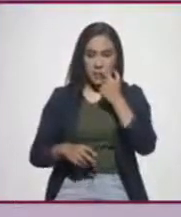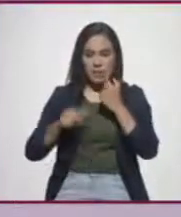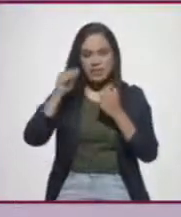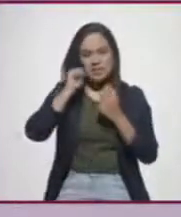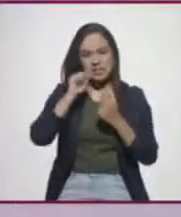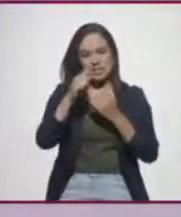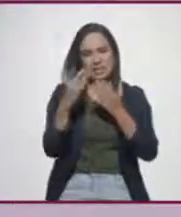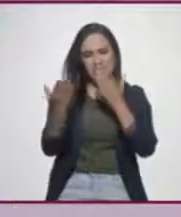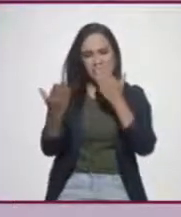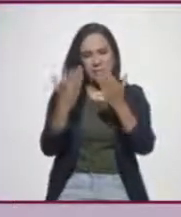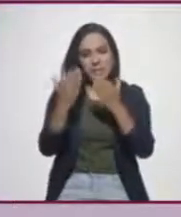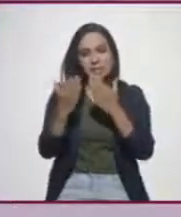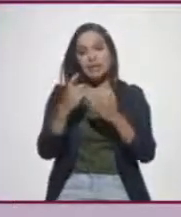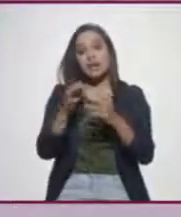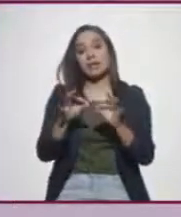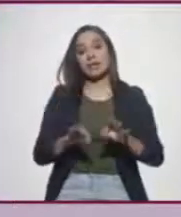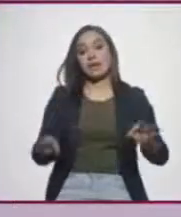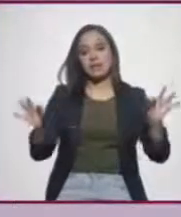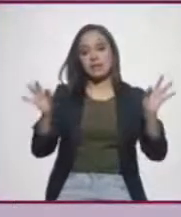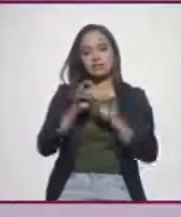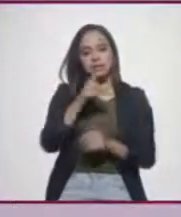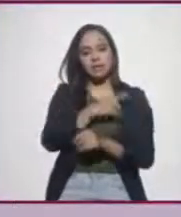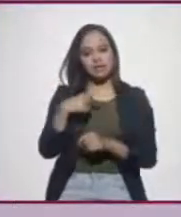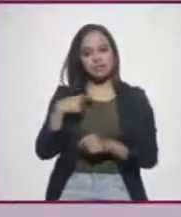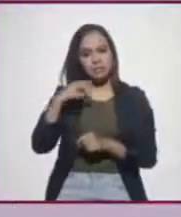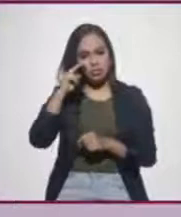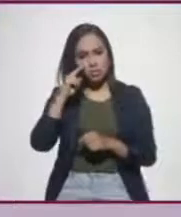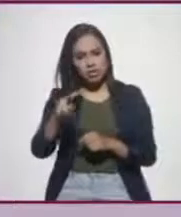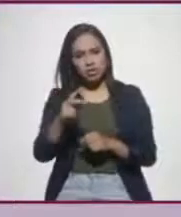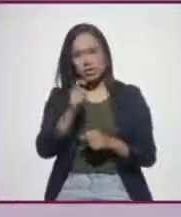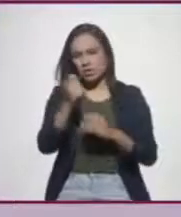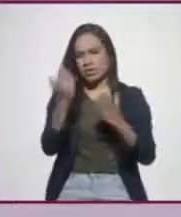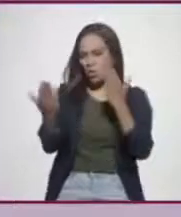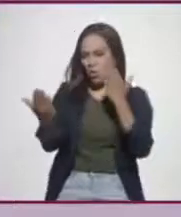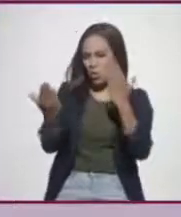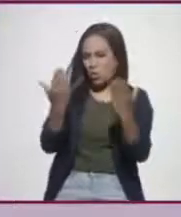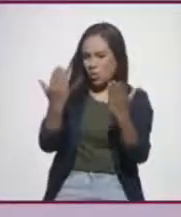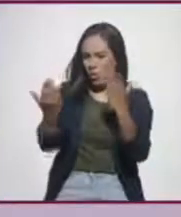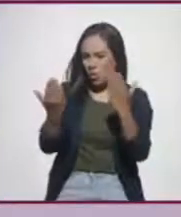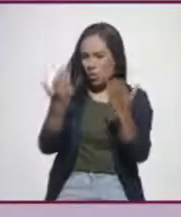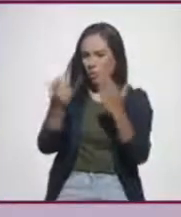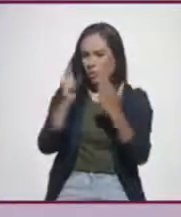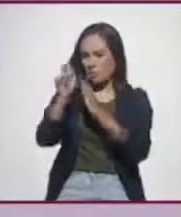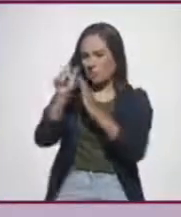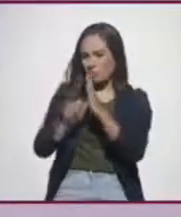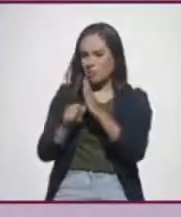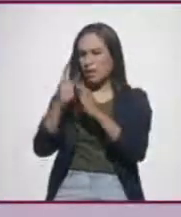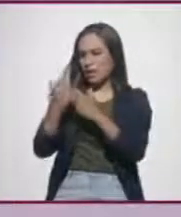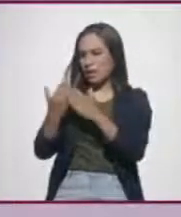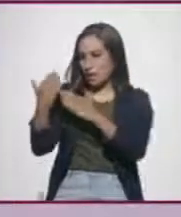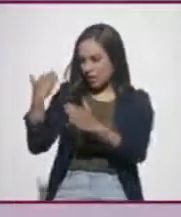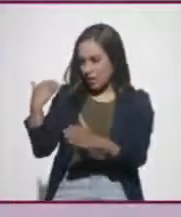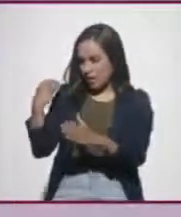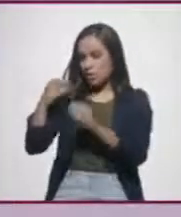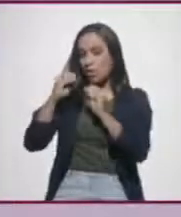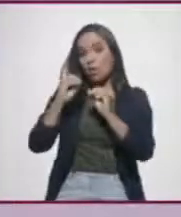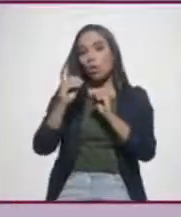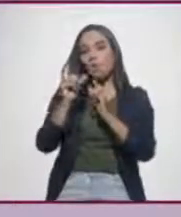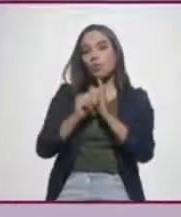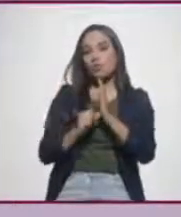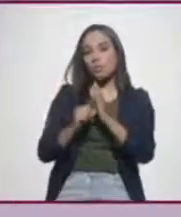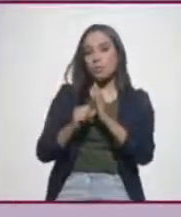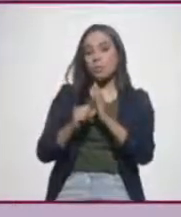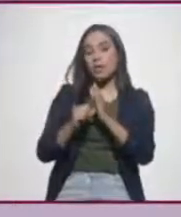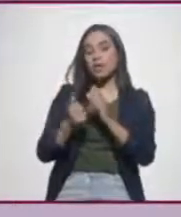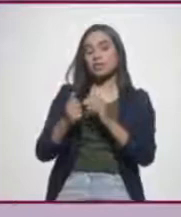comparaciones es importante observar, Lupita, si lo estamos comparando con el mismo mes del año anterior, con el mismo mes de la